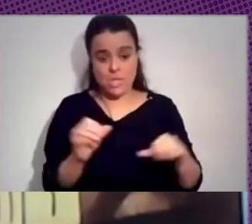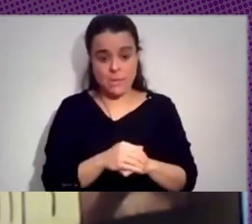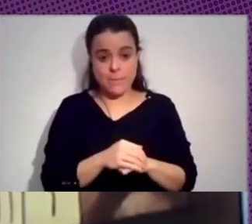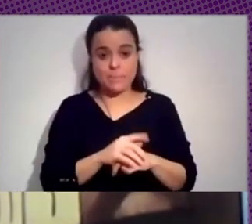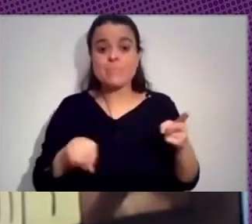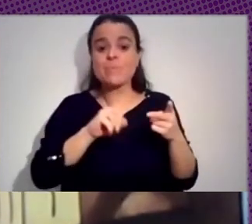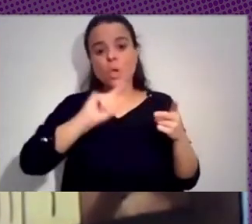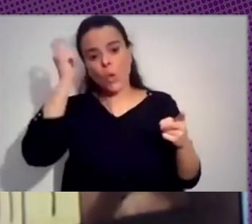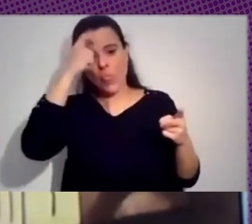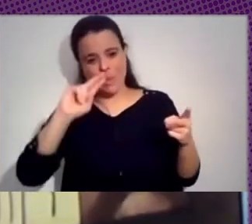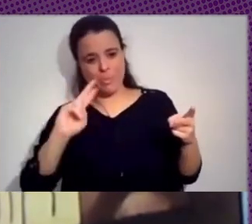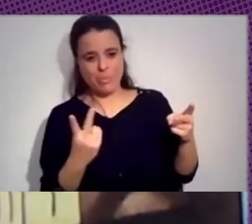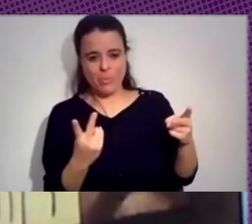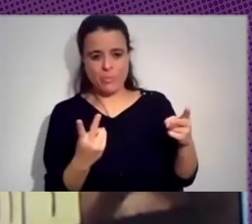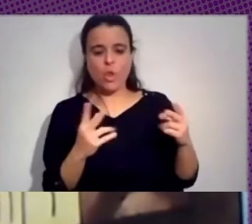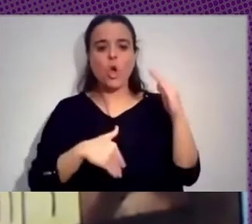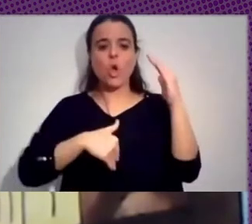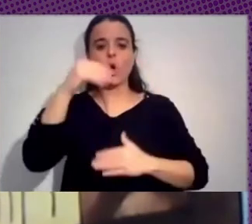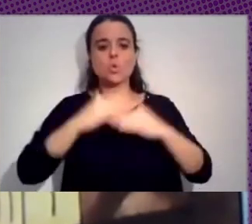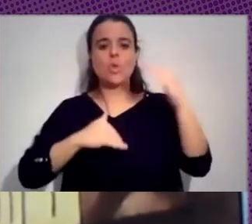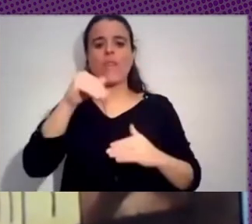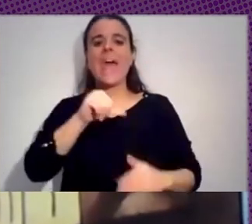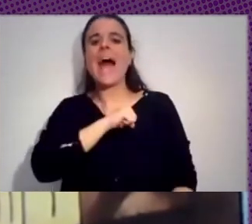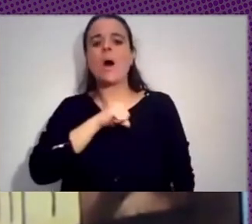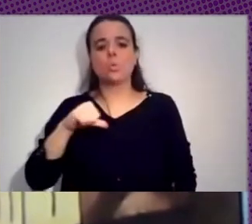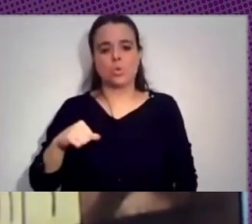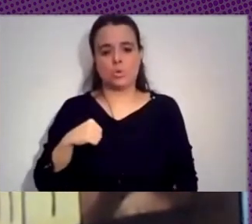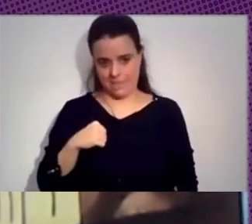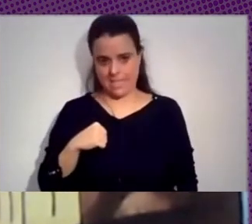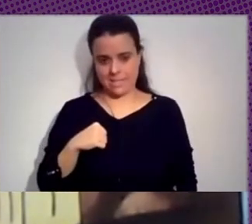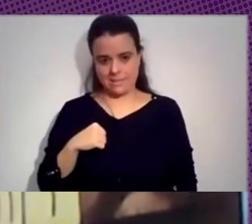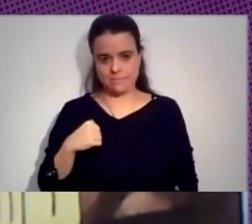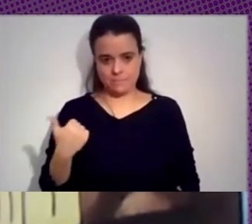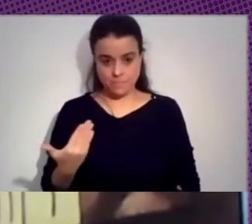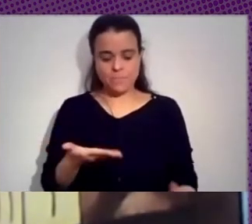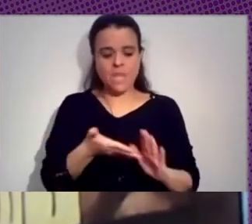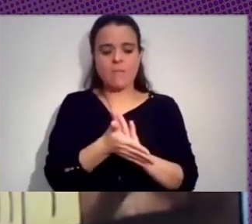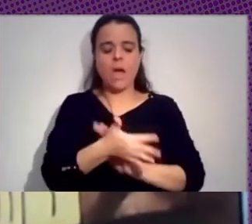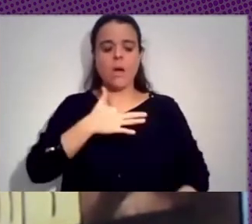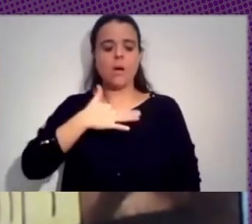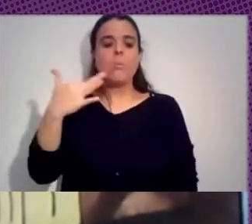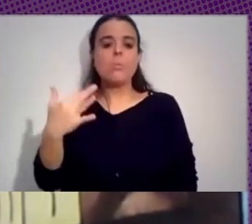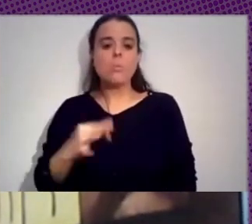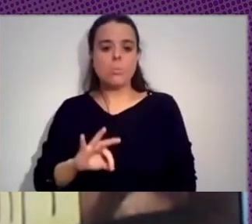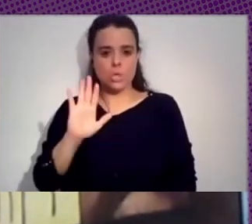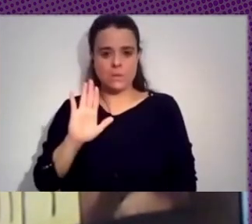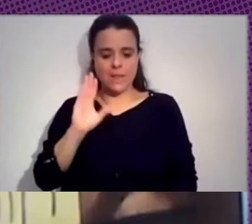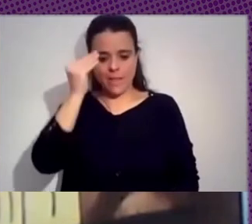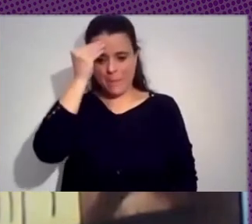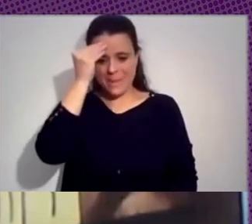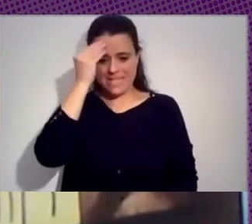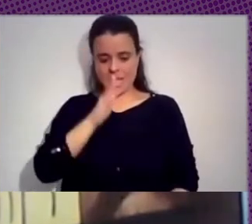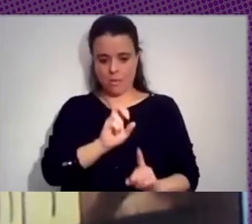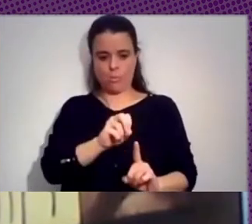es el concepto de la construcción de autonomías. Es esta posibilidad de pensar desde el